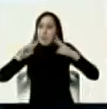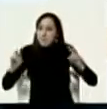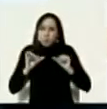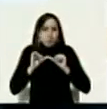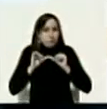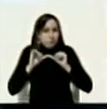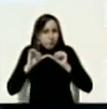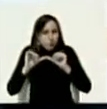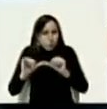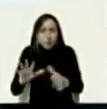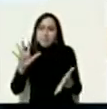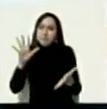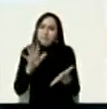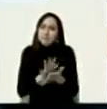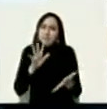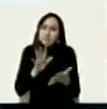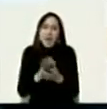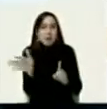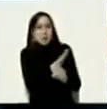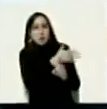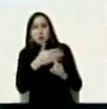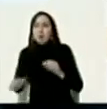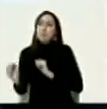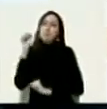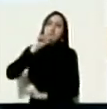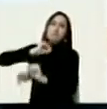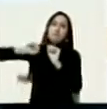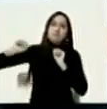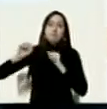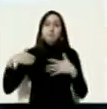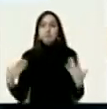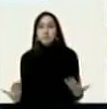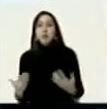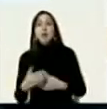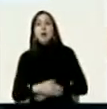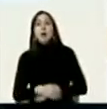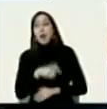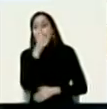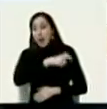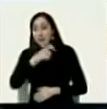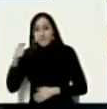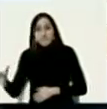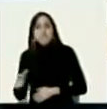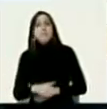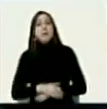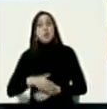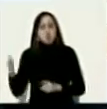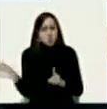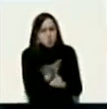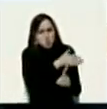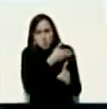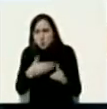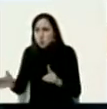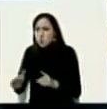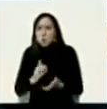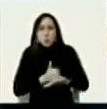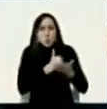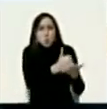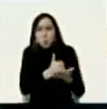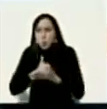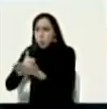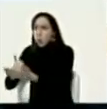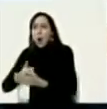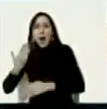cese y la renuncia a cualquier forma de violencia la reparación a las víctimas de violencia el levantamiento de las